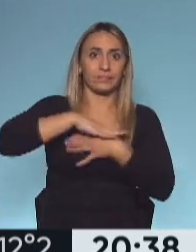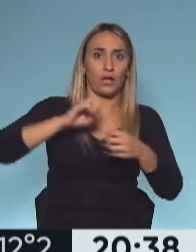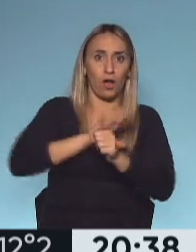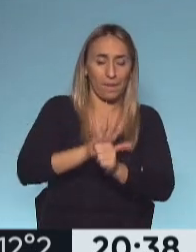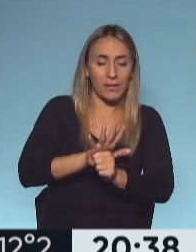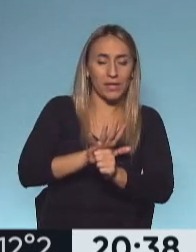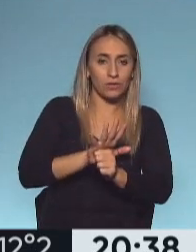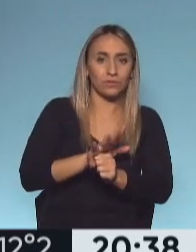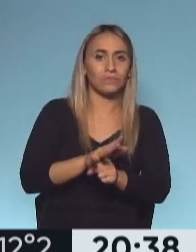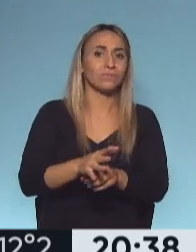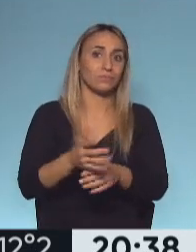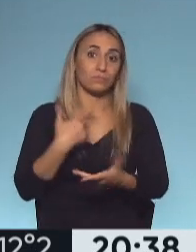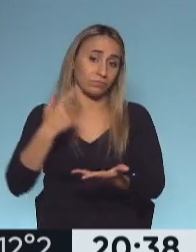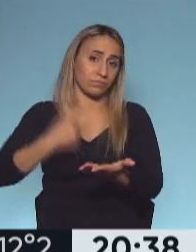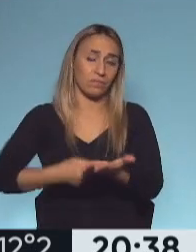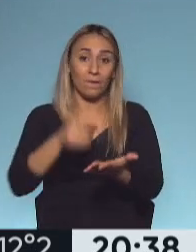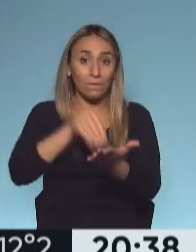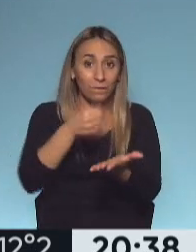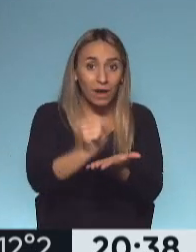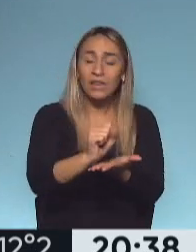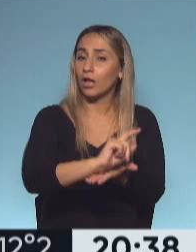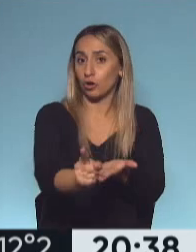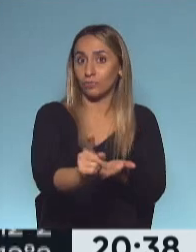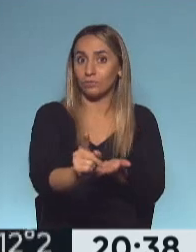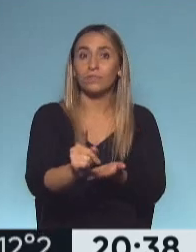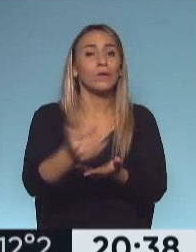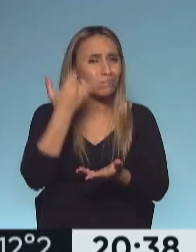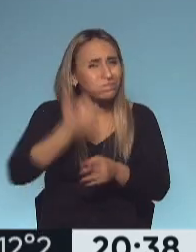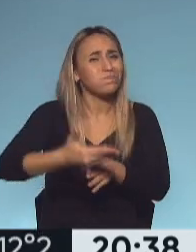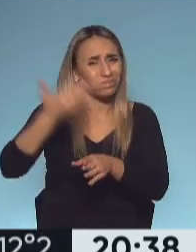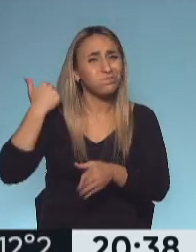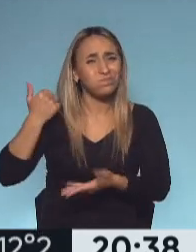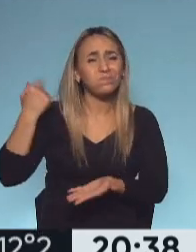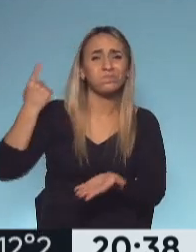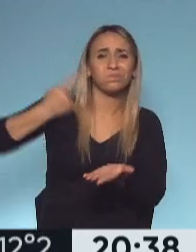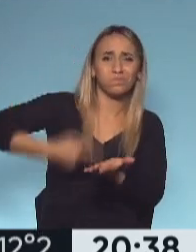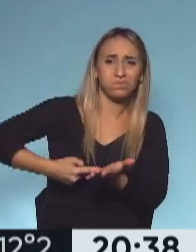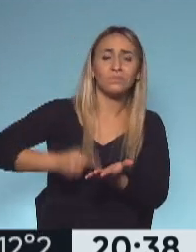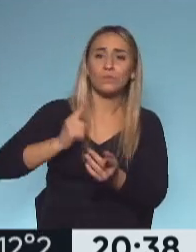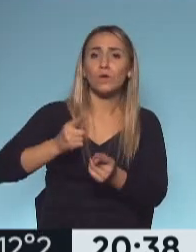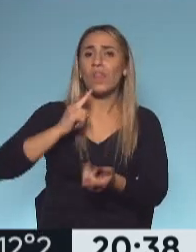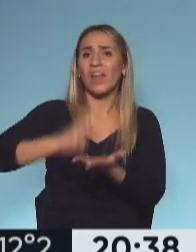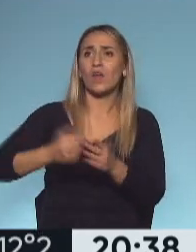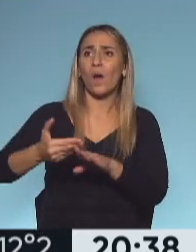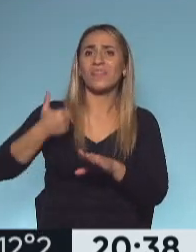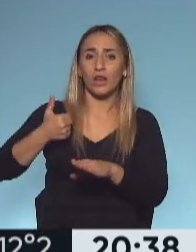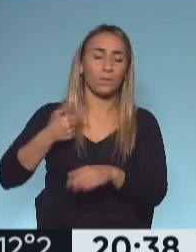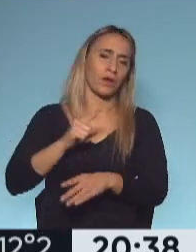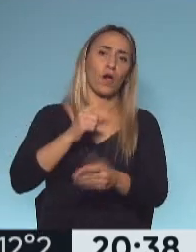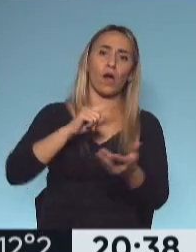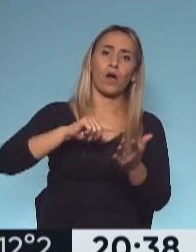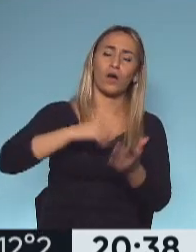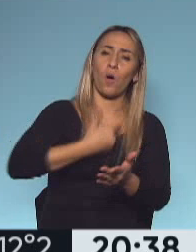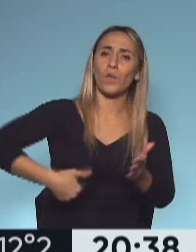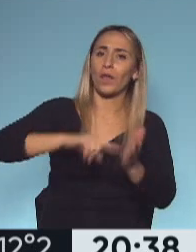hecho cuando regía el DNU anterior y lo cierto es que el gobierno de la ciudad no respetó ese fallo.